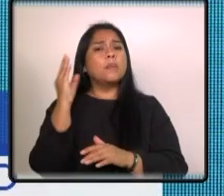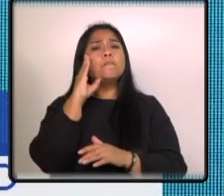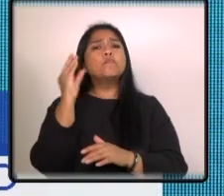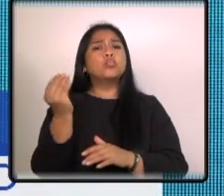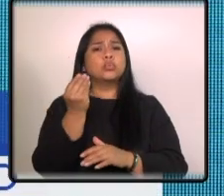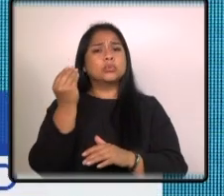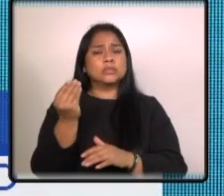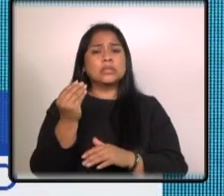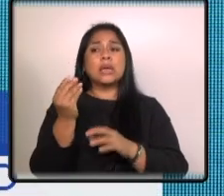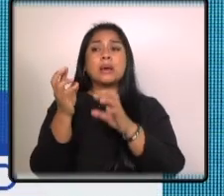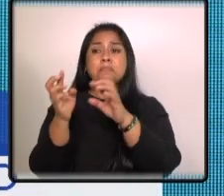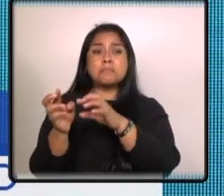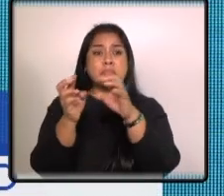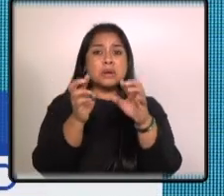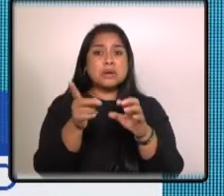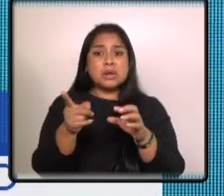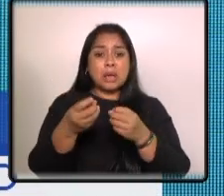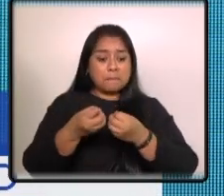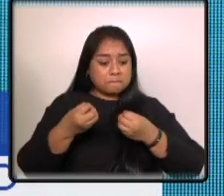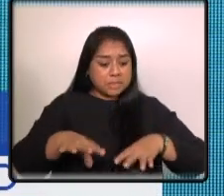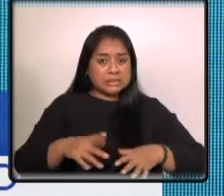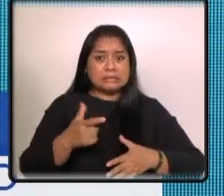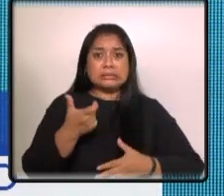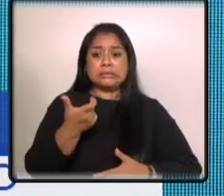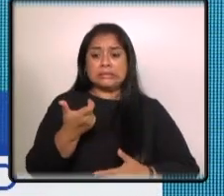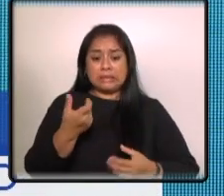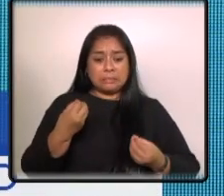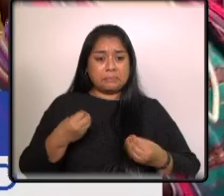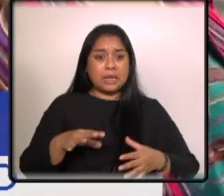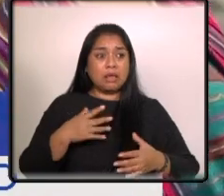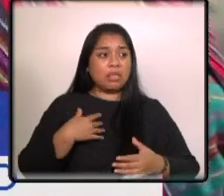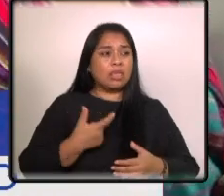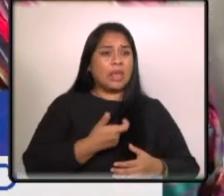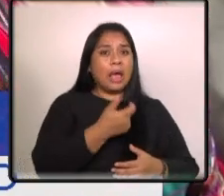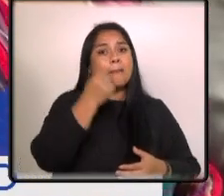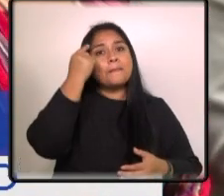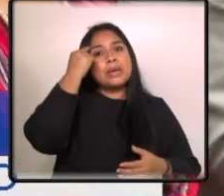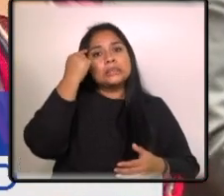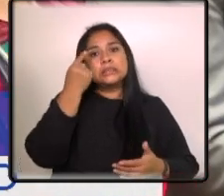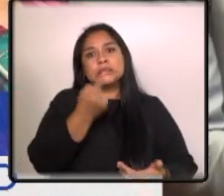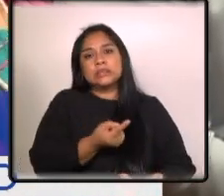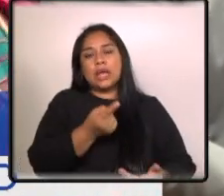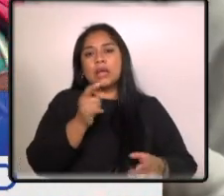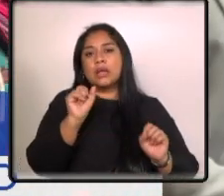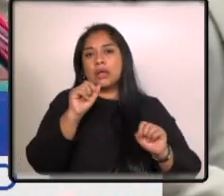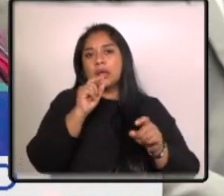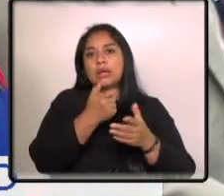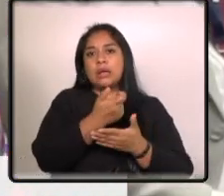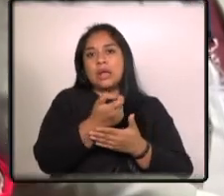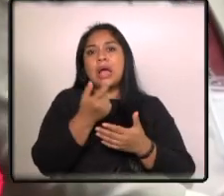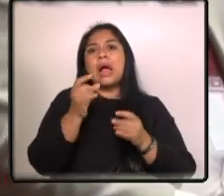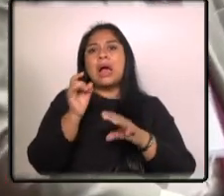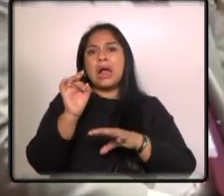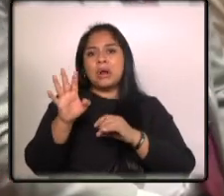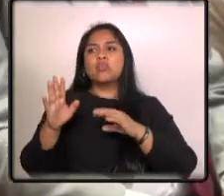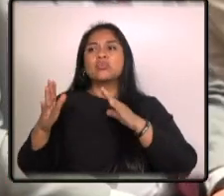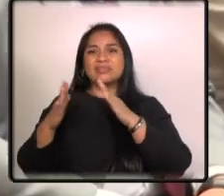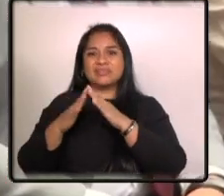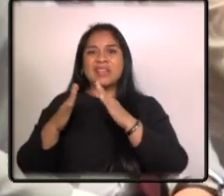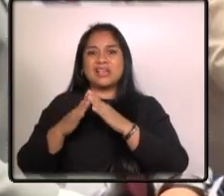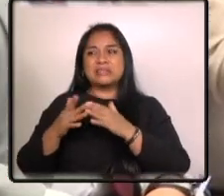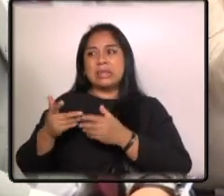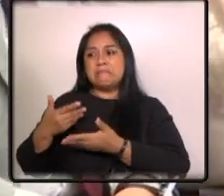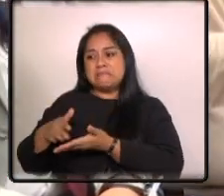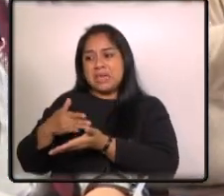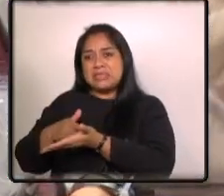muchas de las víctimas han perdido suma de dinero considerables algunos sus viviendas y pequeñas